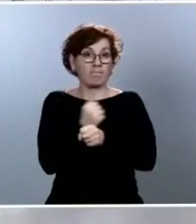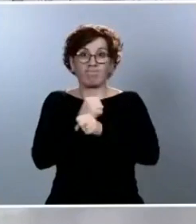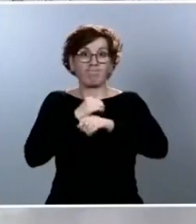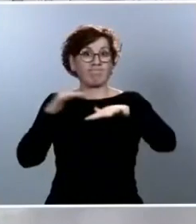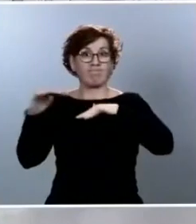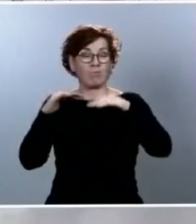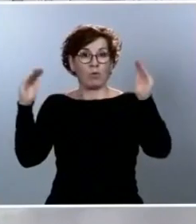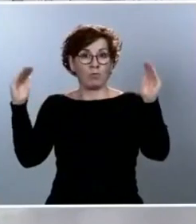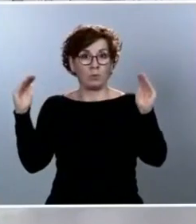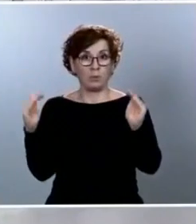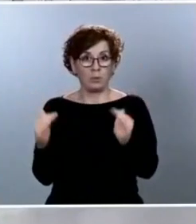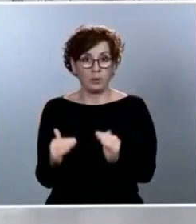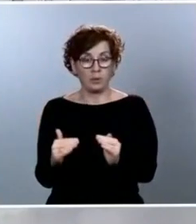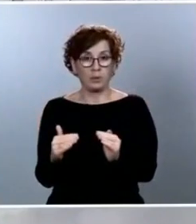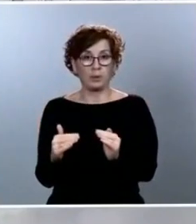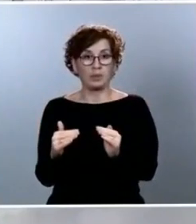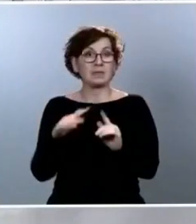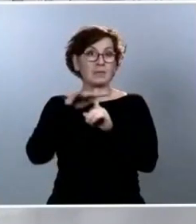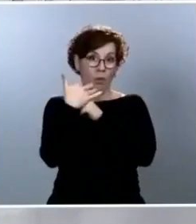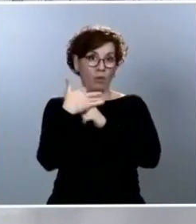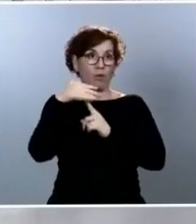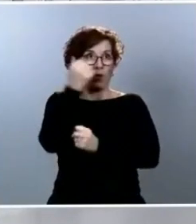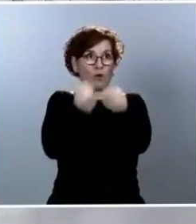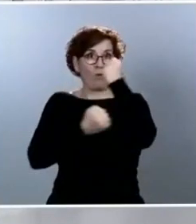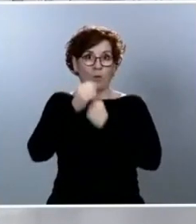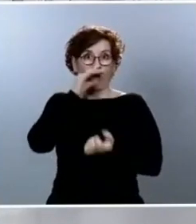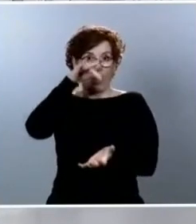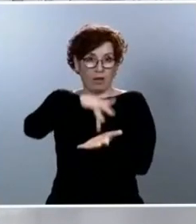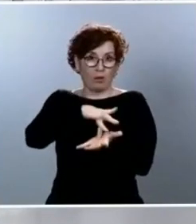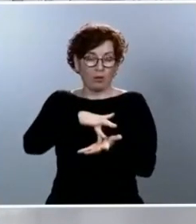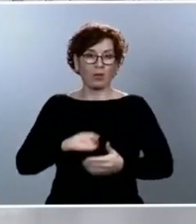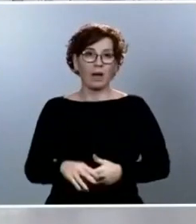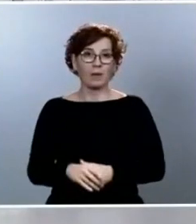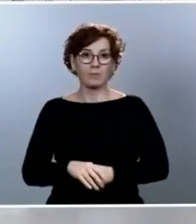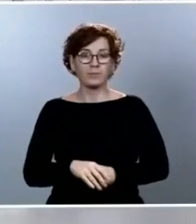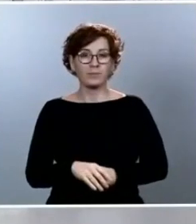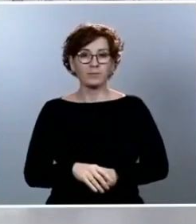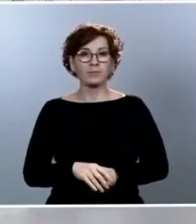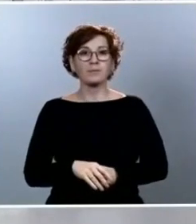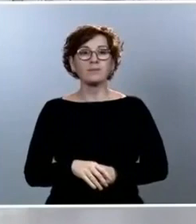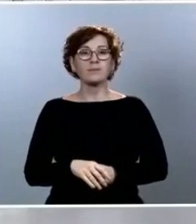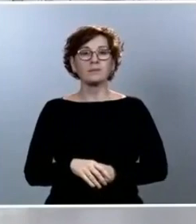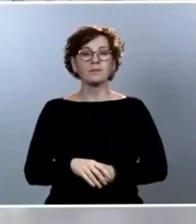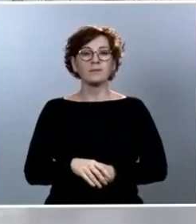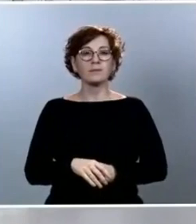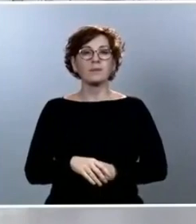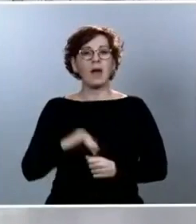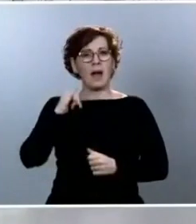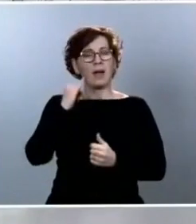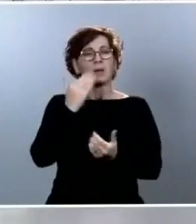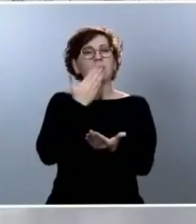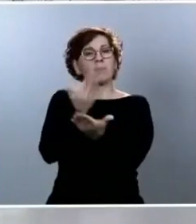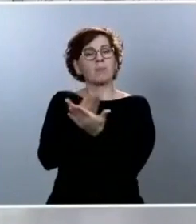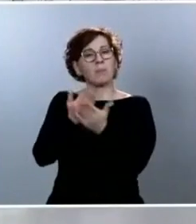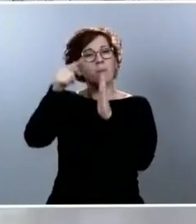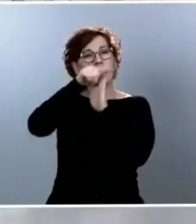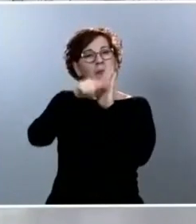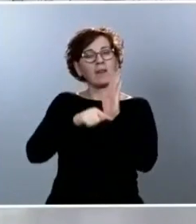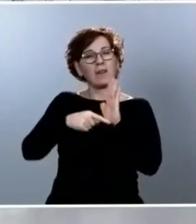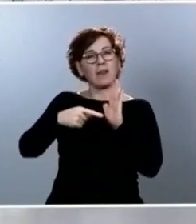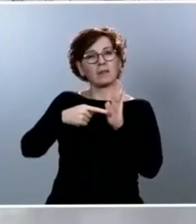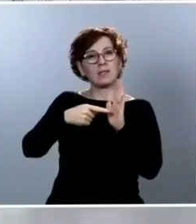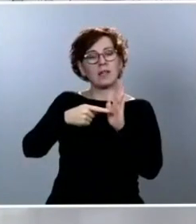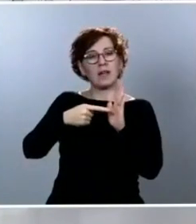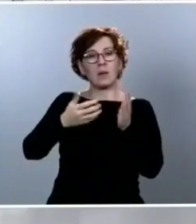económica en que nos encontramos. Este sector demanda una serie de medidas fiscales económicas que ha demandado al Ministerio de Transportes con un escrito que se presentó el 30 de marzo